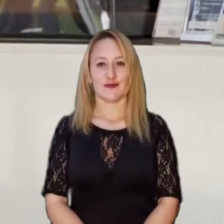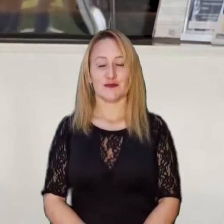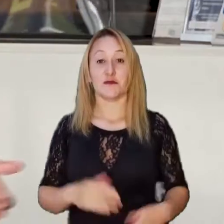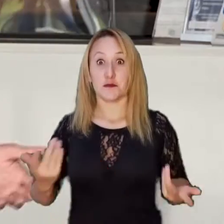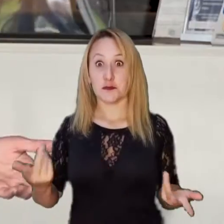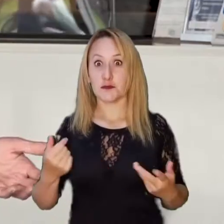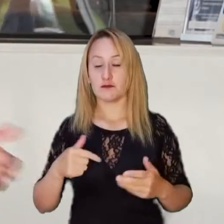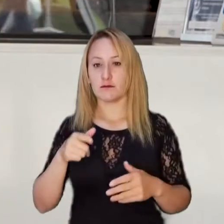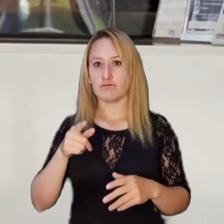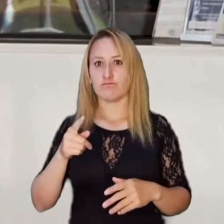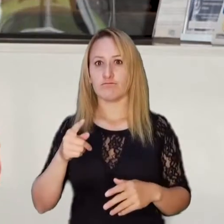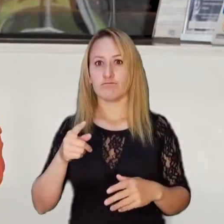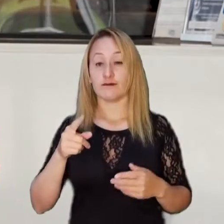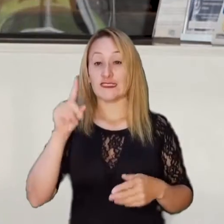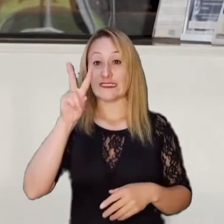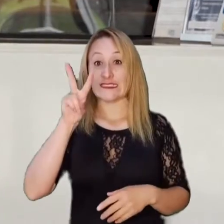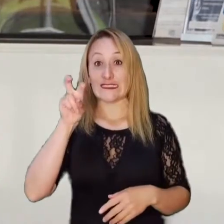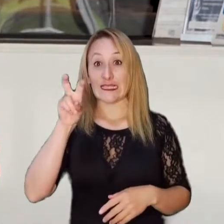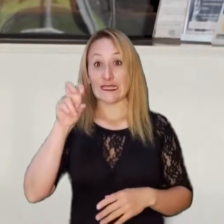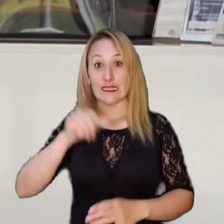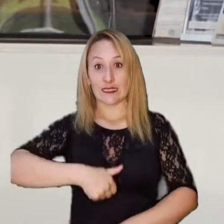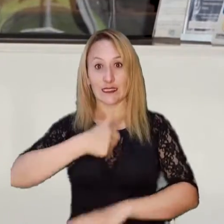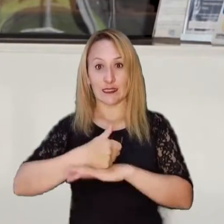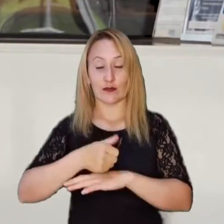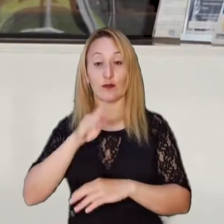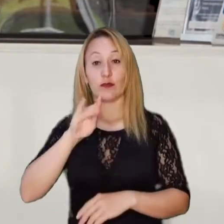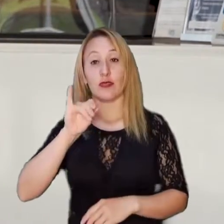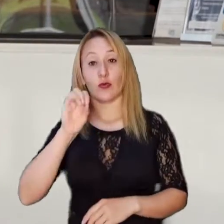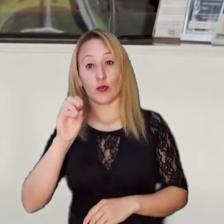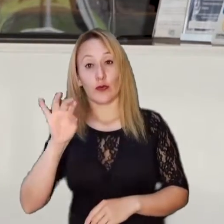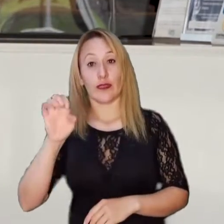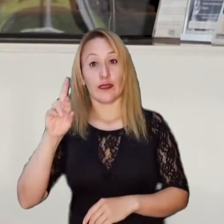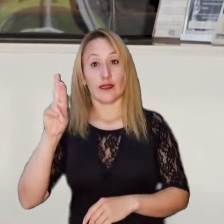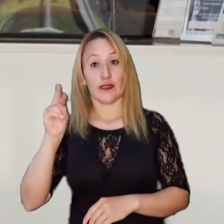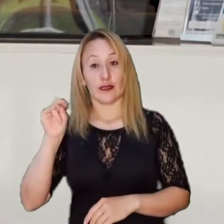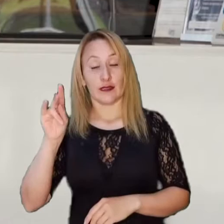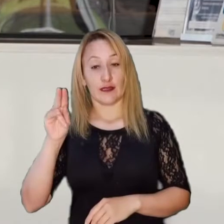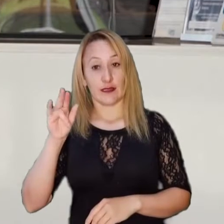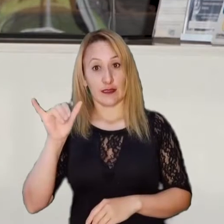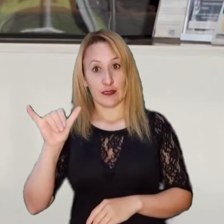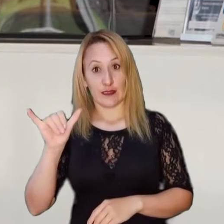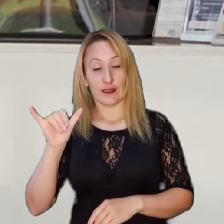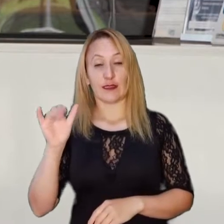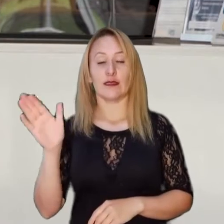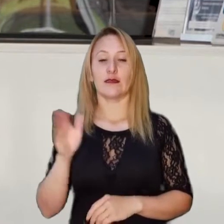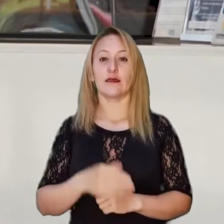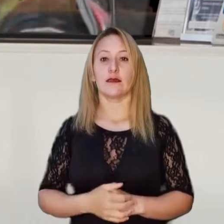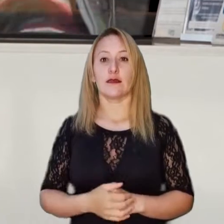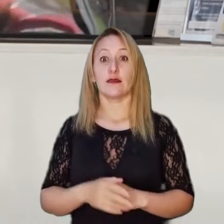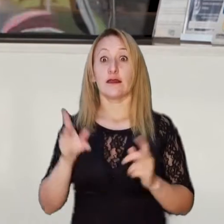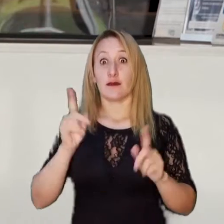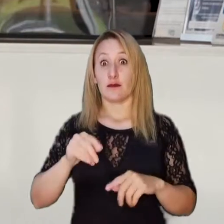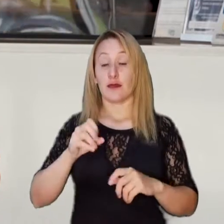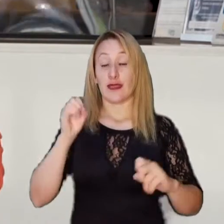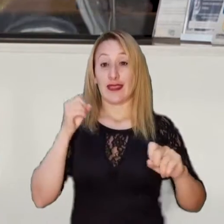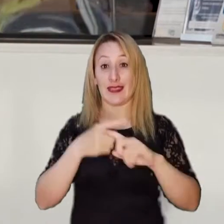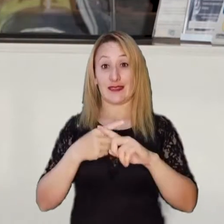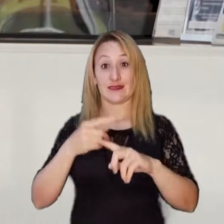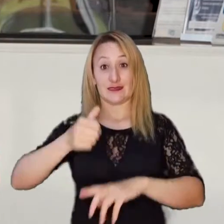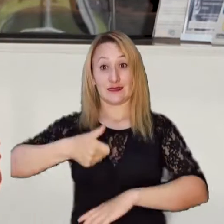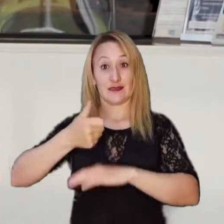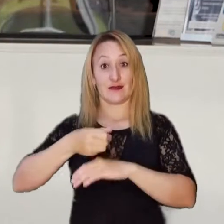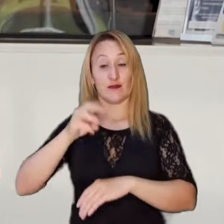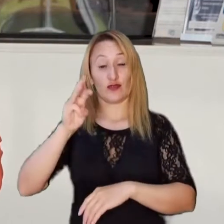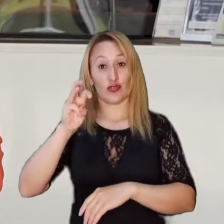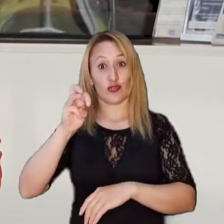La imputación de responsabilidad fiscal contra siete directivos de Bioenergy Zona Franca SASS y la apertura de proceso contra